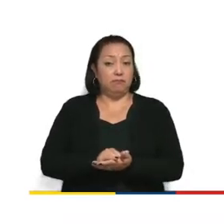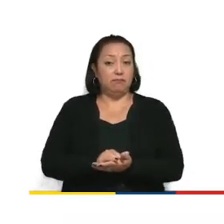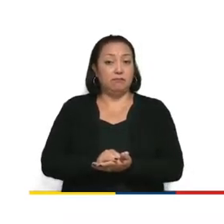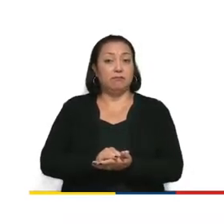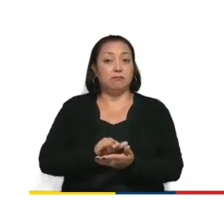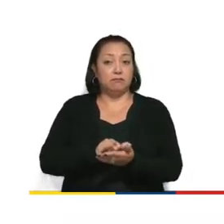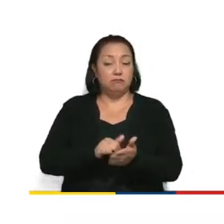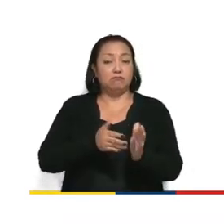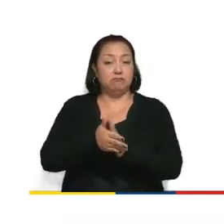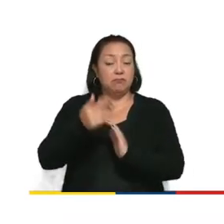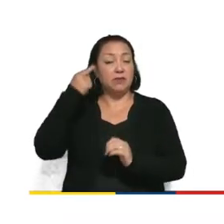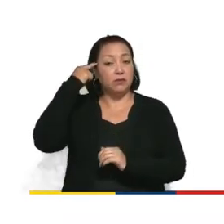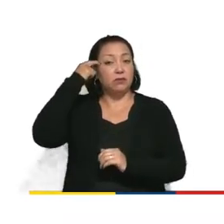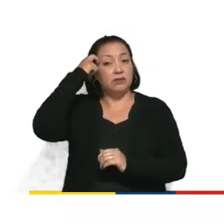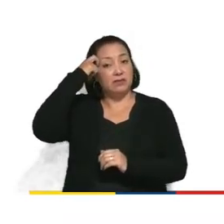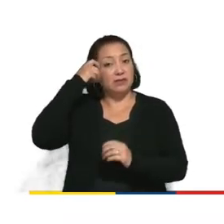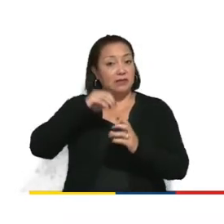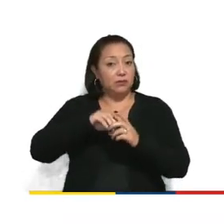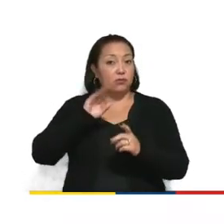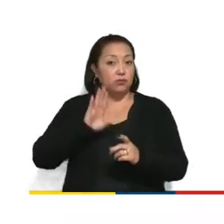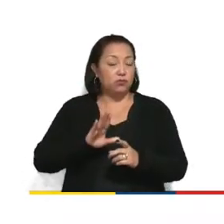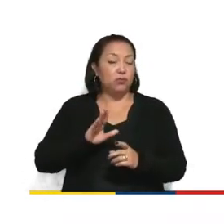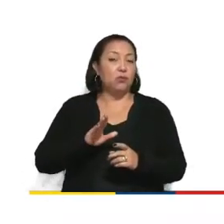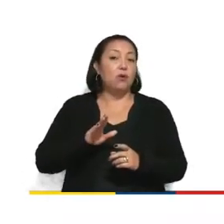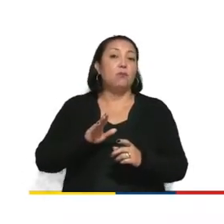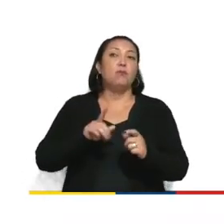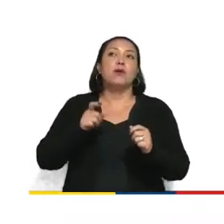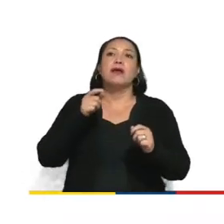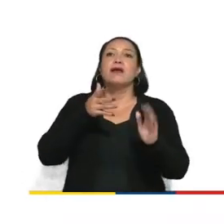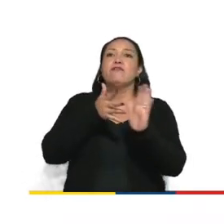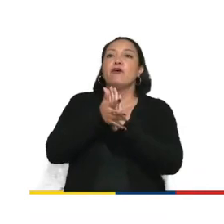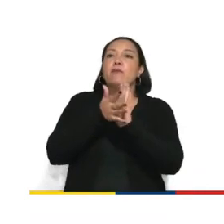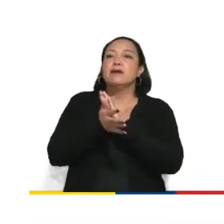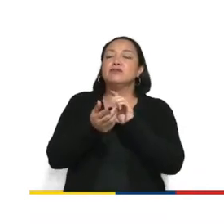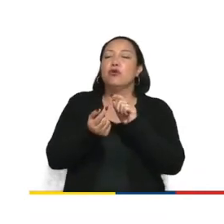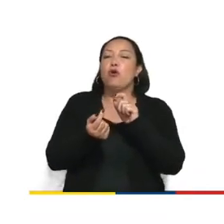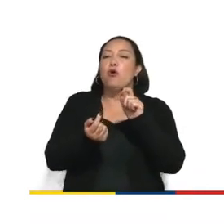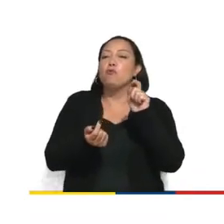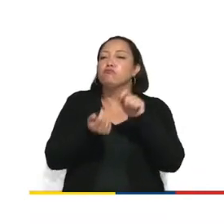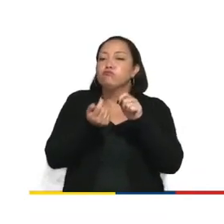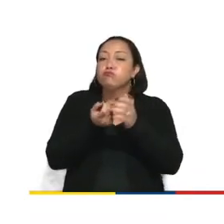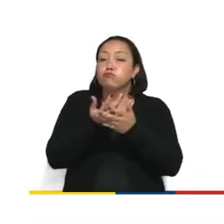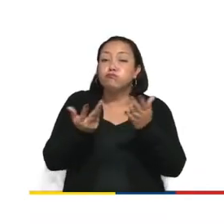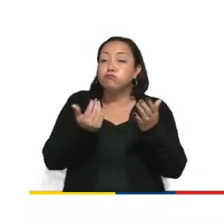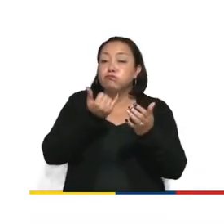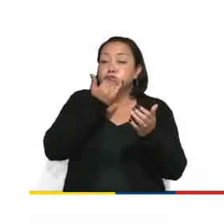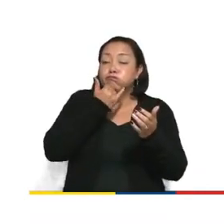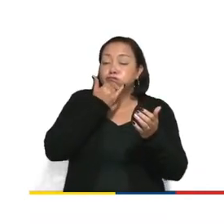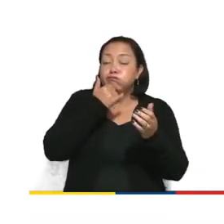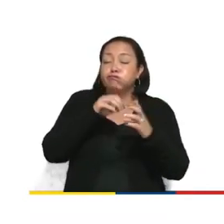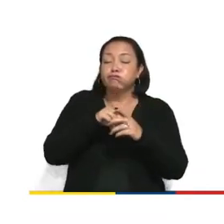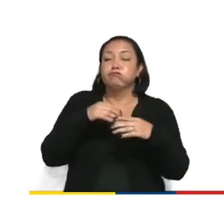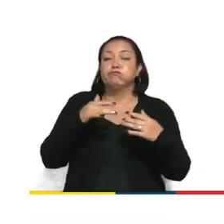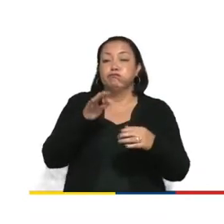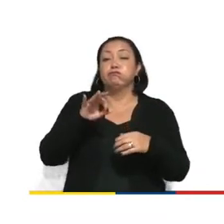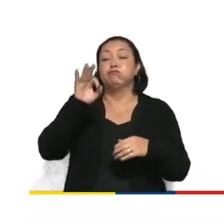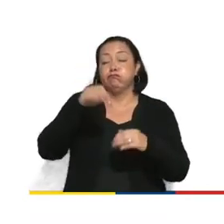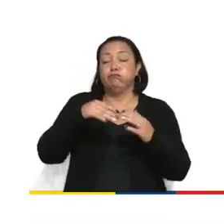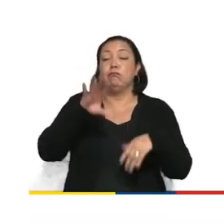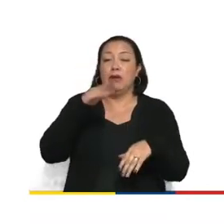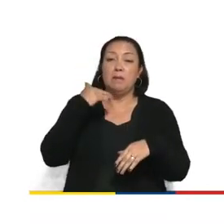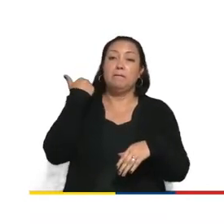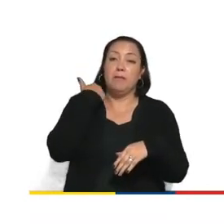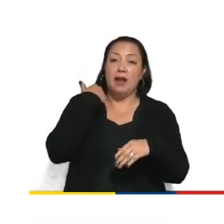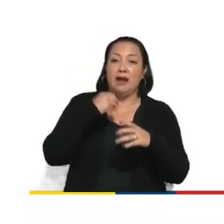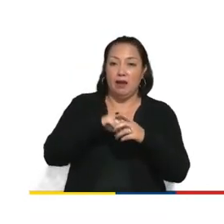riesgo en caso de que cualquier volumen de datos esté errado. Existe un alto costo si se comete un error